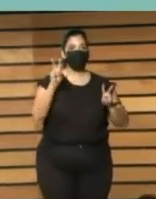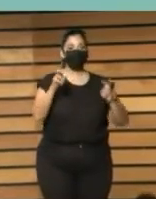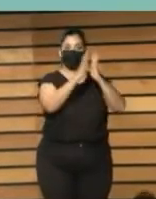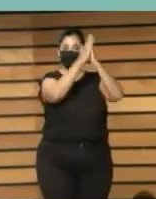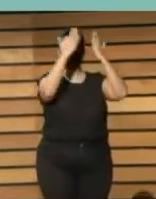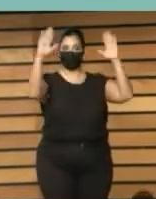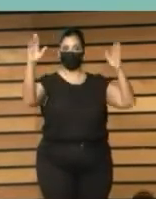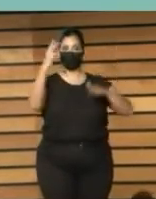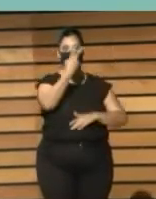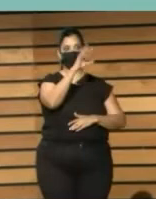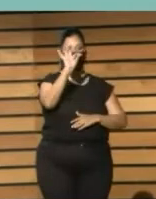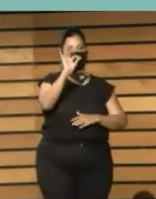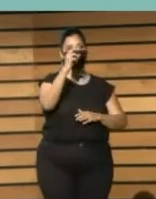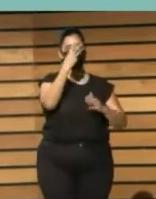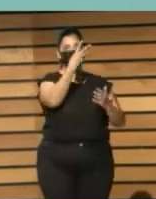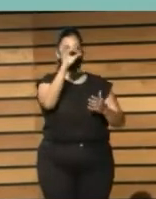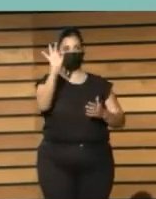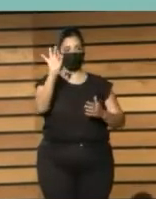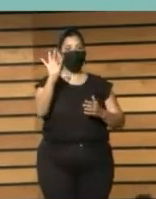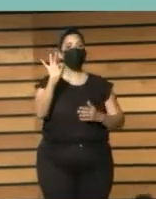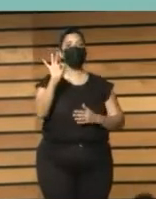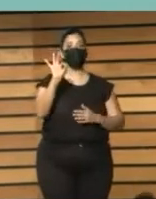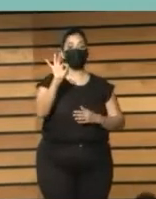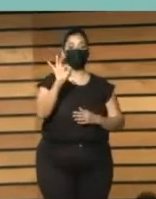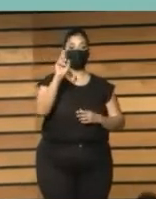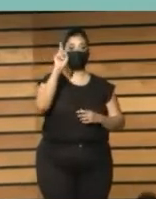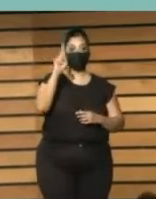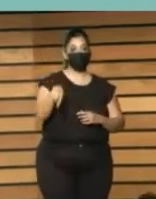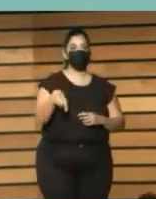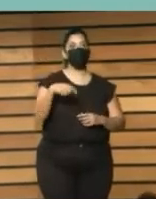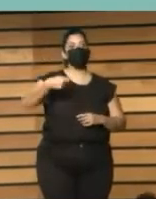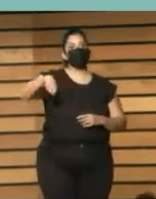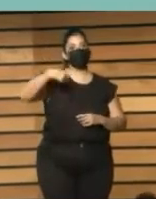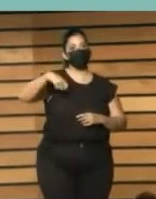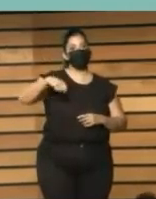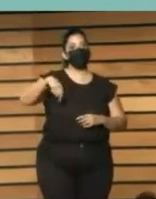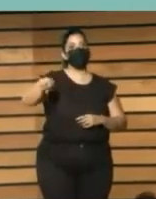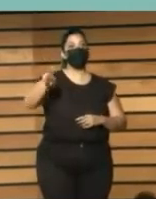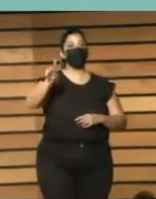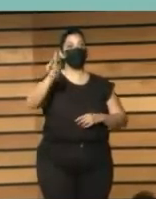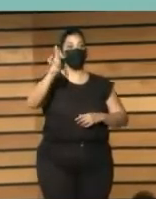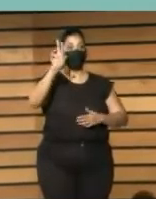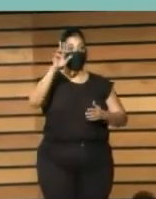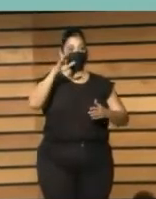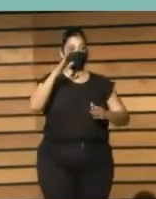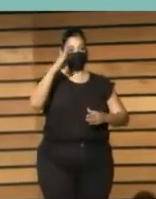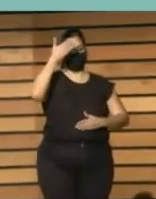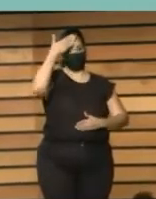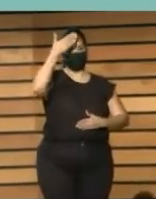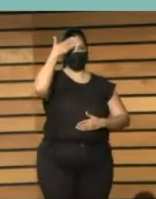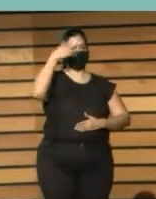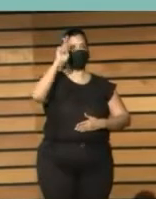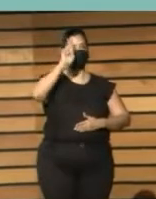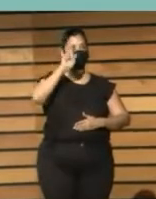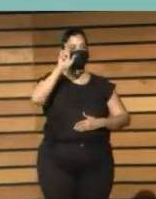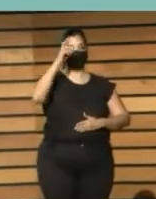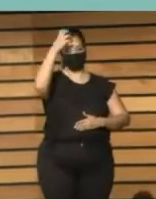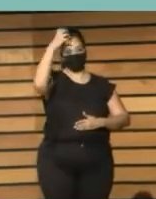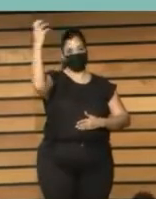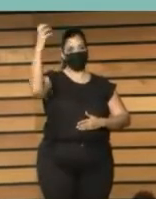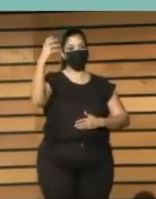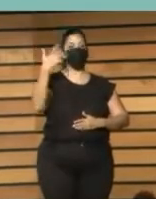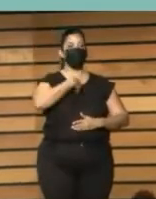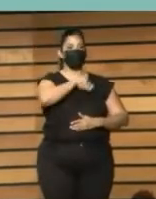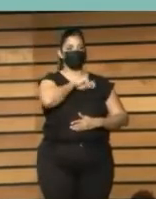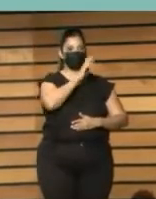Consejo de Cooperación Bibliotecaria y es vocal del Real Patronato de la Biblioteca Nacional de España. Es experta en temas vinculados con la contribución